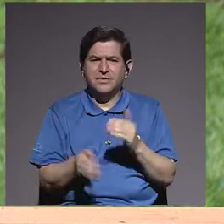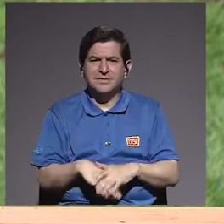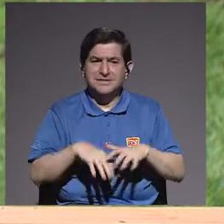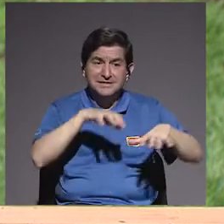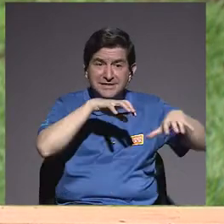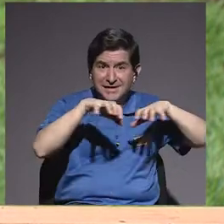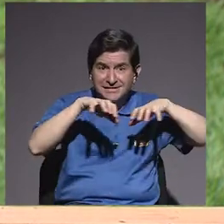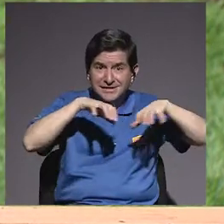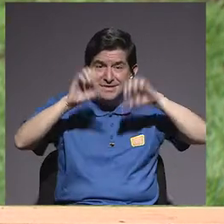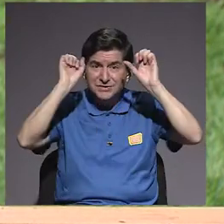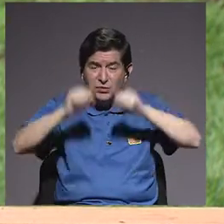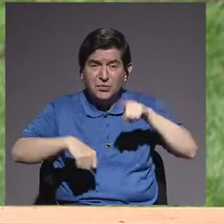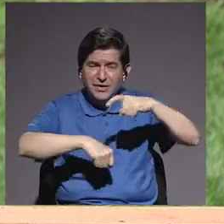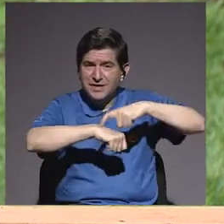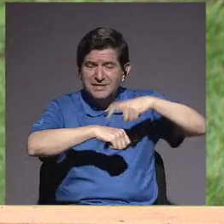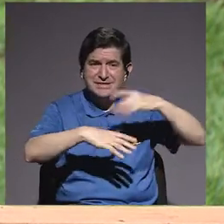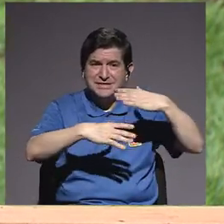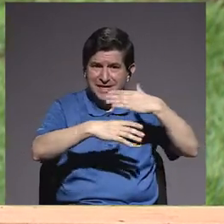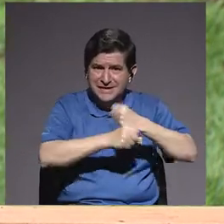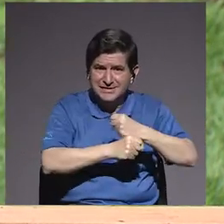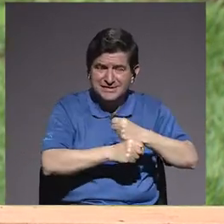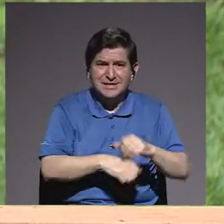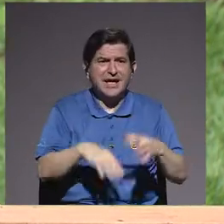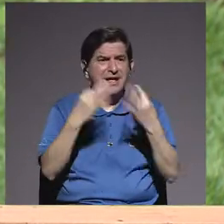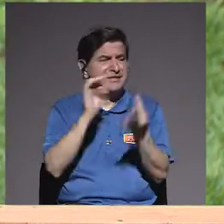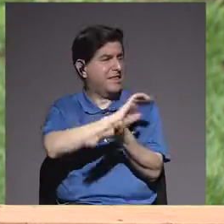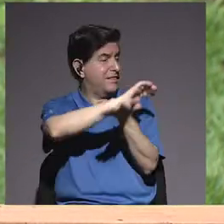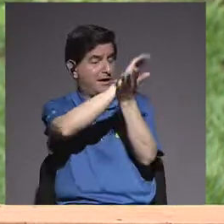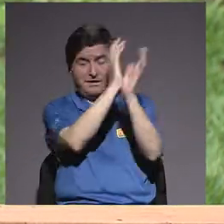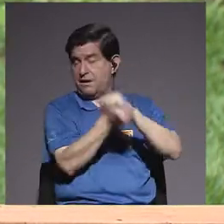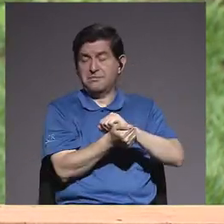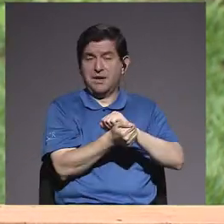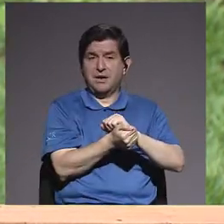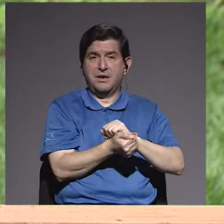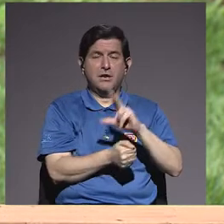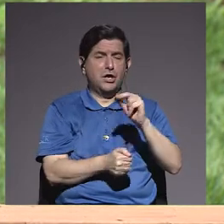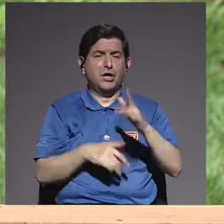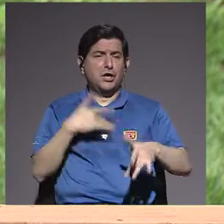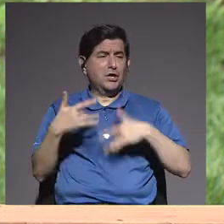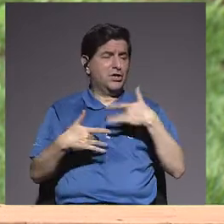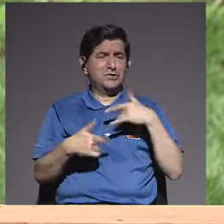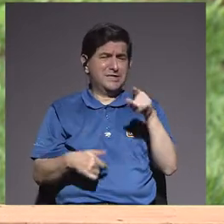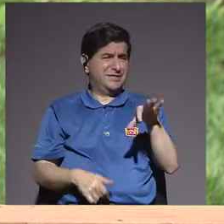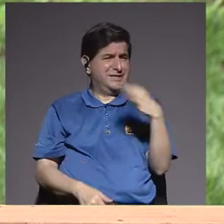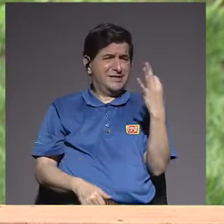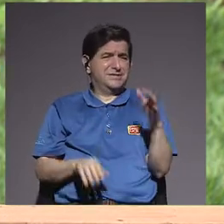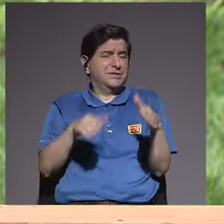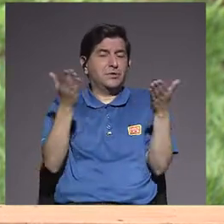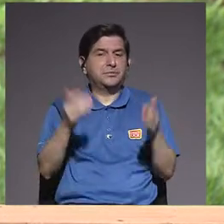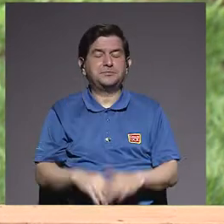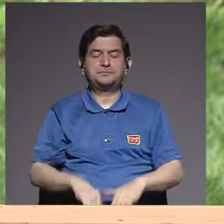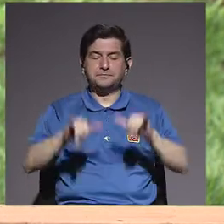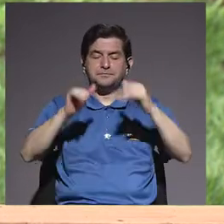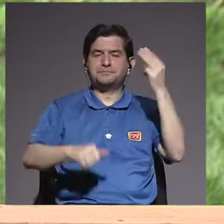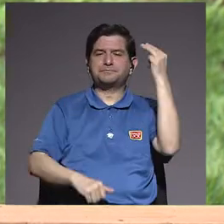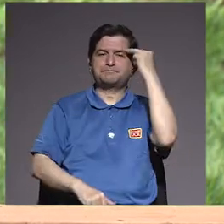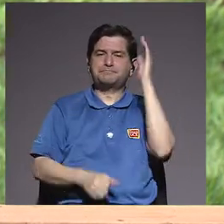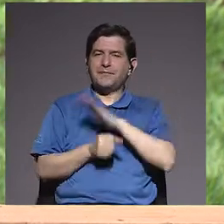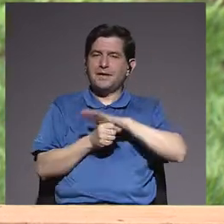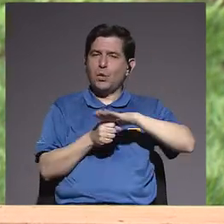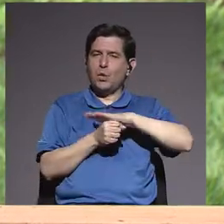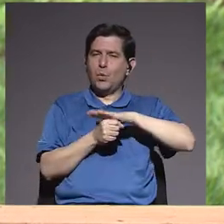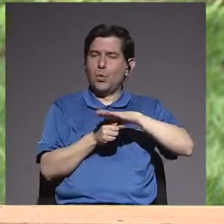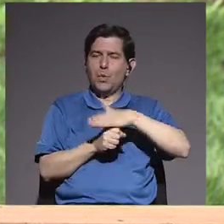¿alguna acción que pueda hacer en ese momento como para cambiar y tratar de no sentirse así? El mantener la mente